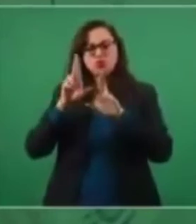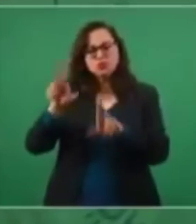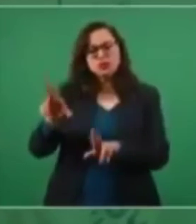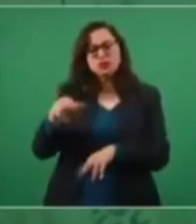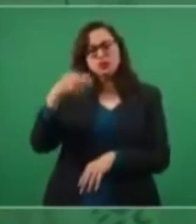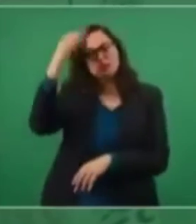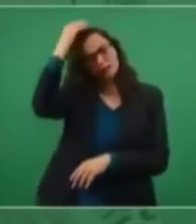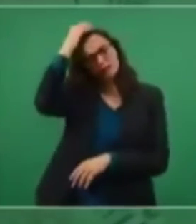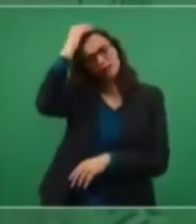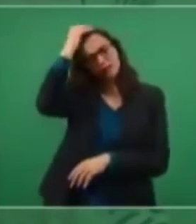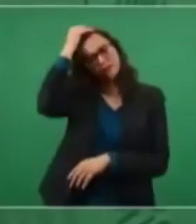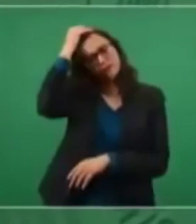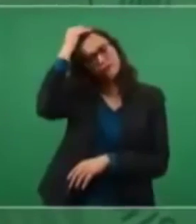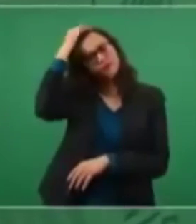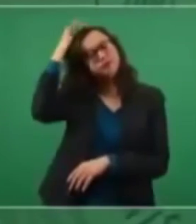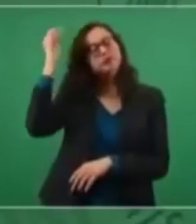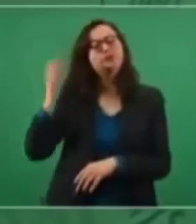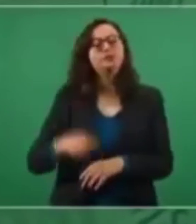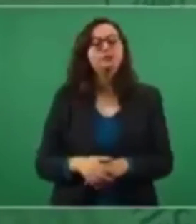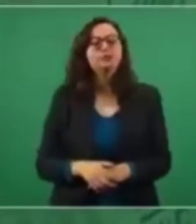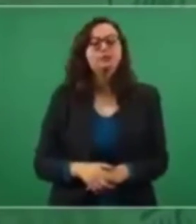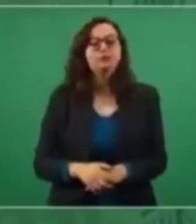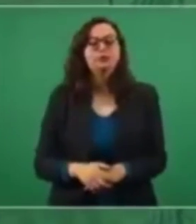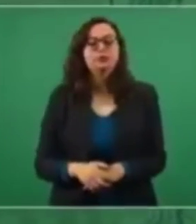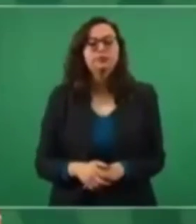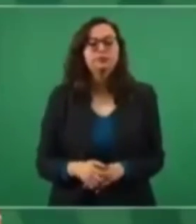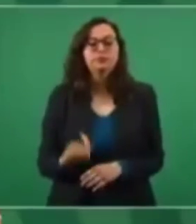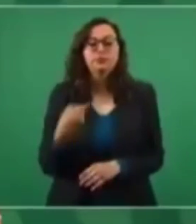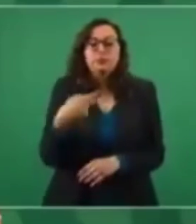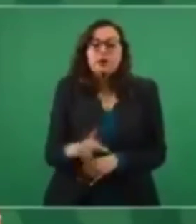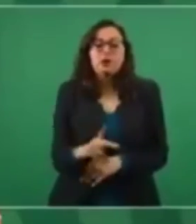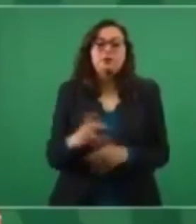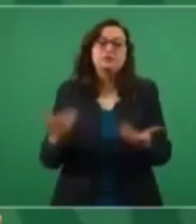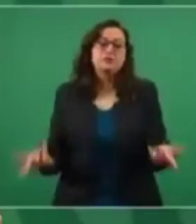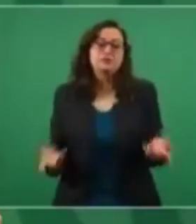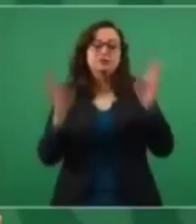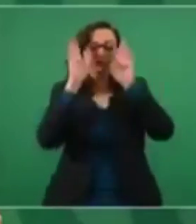Pero también en eso se monta el conservadurismo.